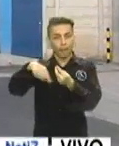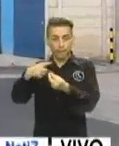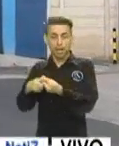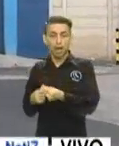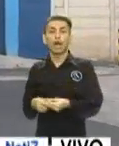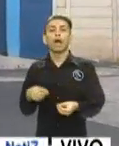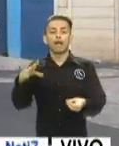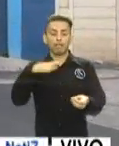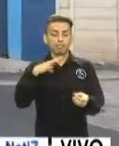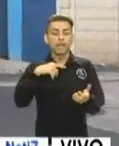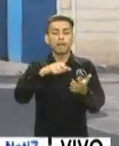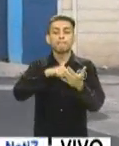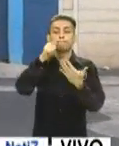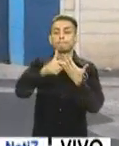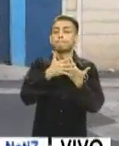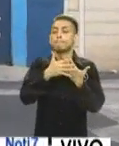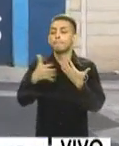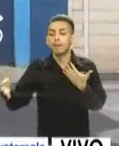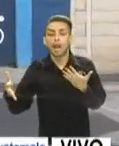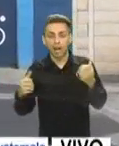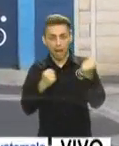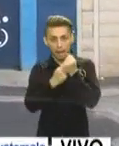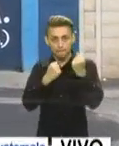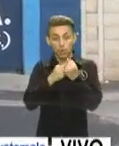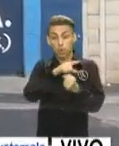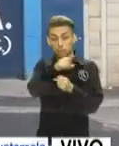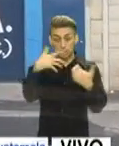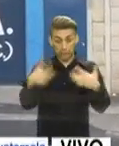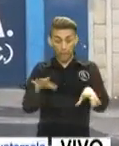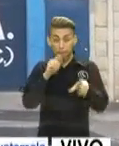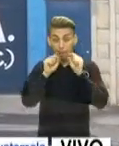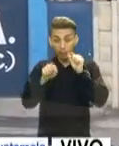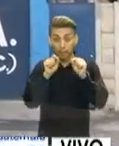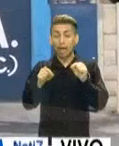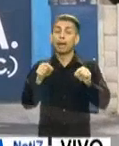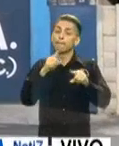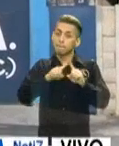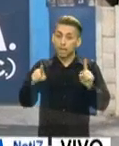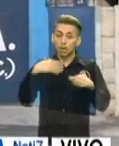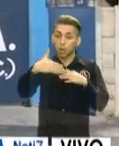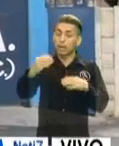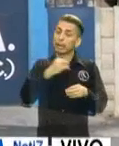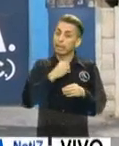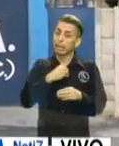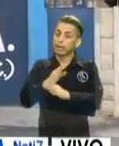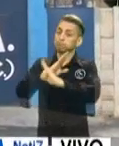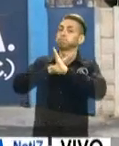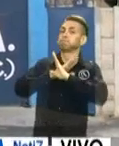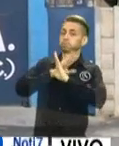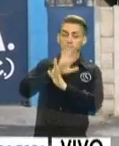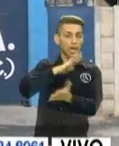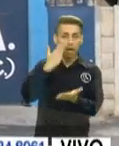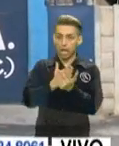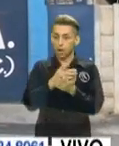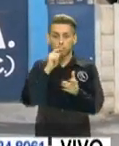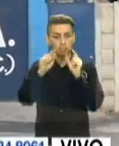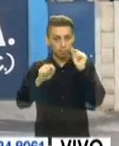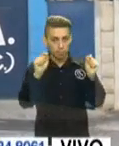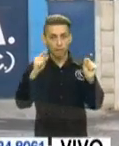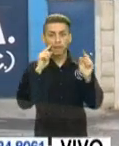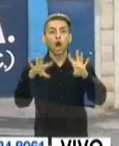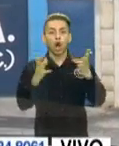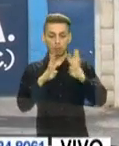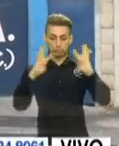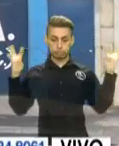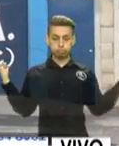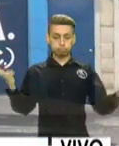resguardo de infectados y evitar más contagios en el municipio y coordinar un cordón sanitario y de apoyo humanitario.